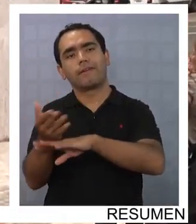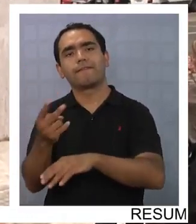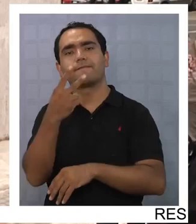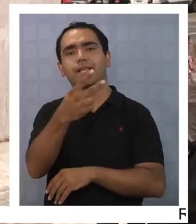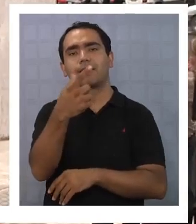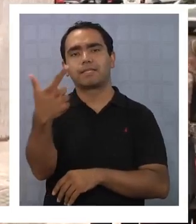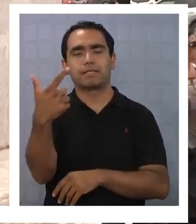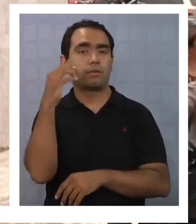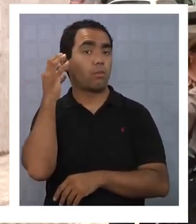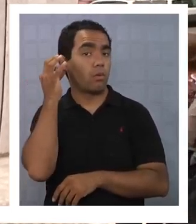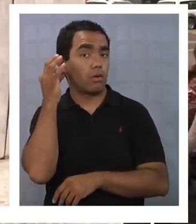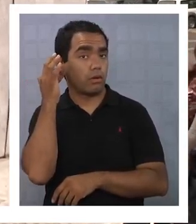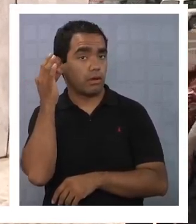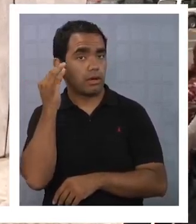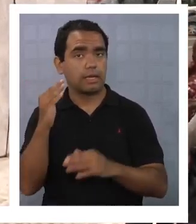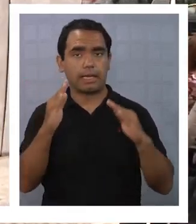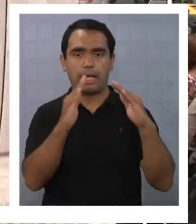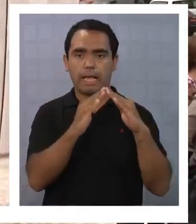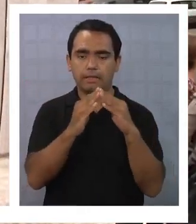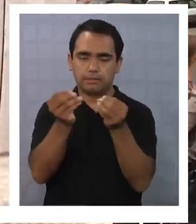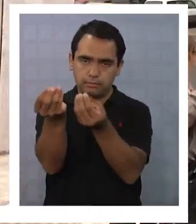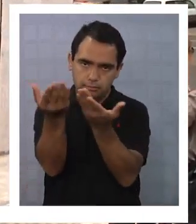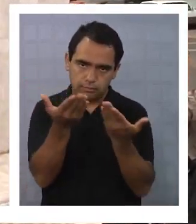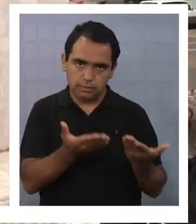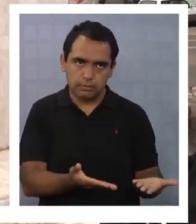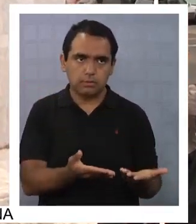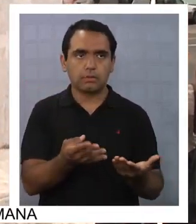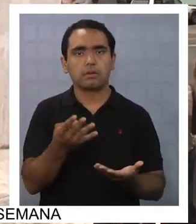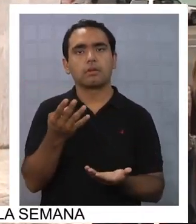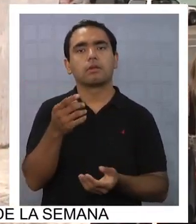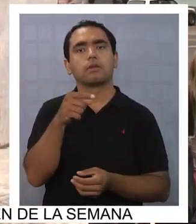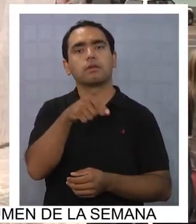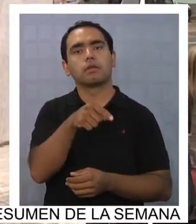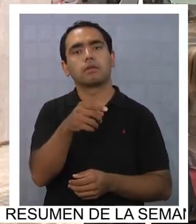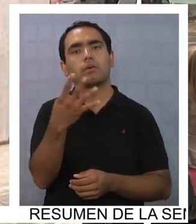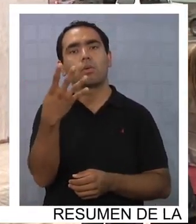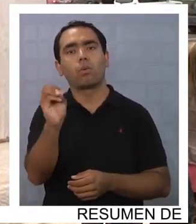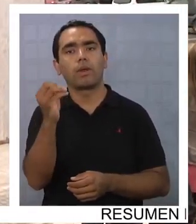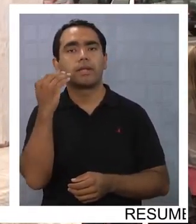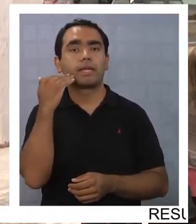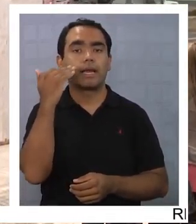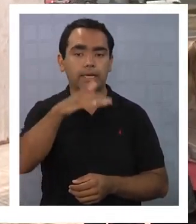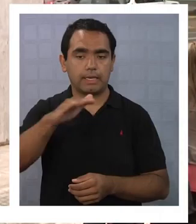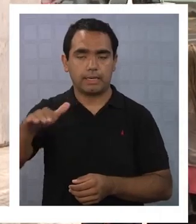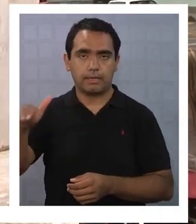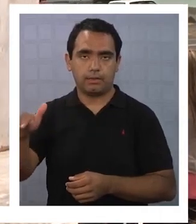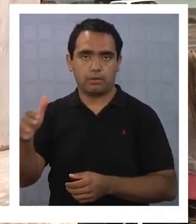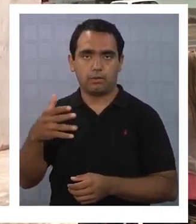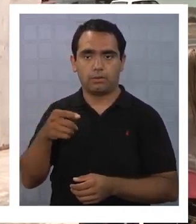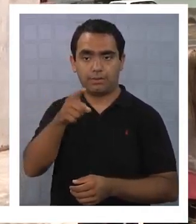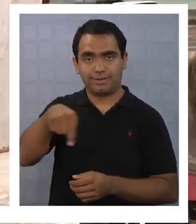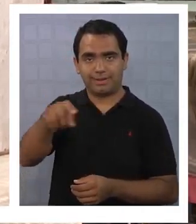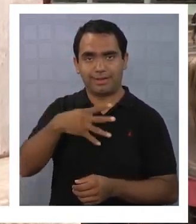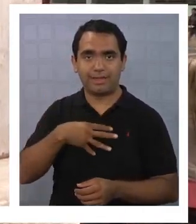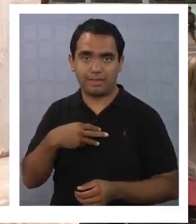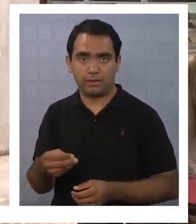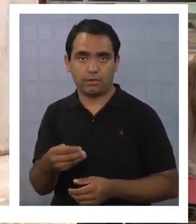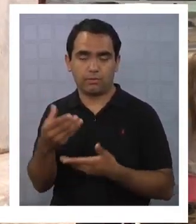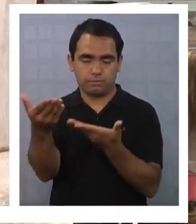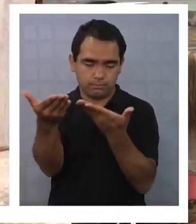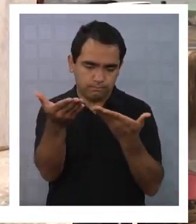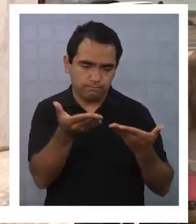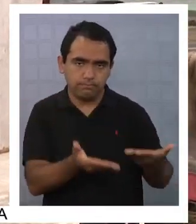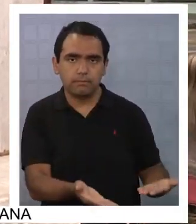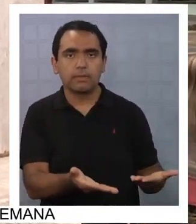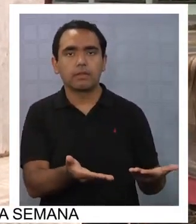27 mujeres en casa de acogida, con 40 niños o niñas, que son sus hijos o hijas,